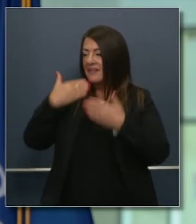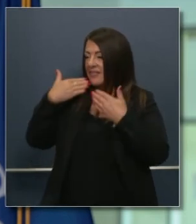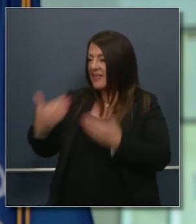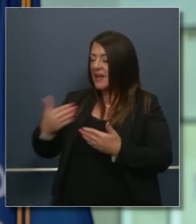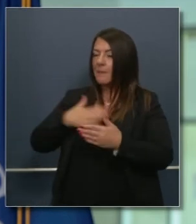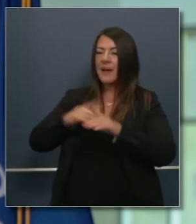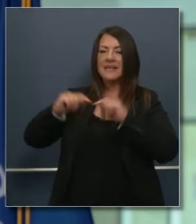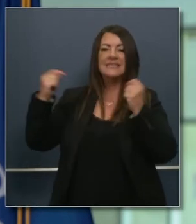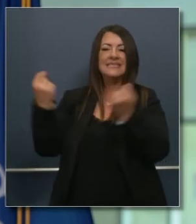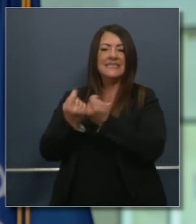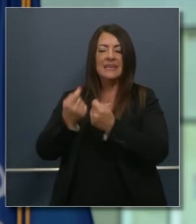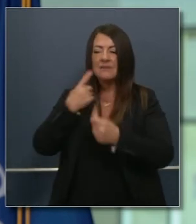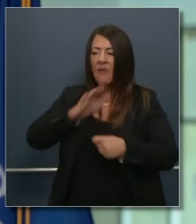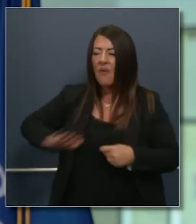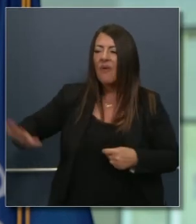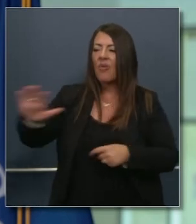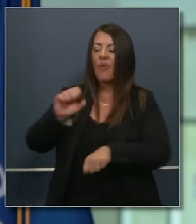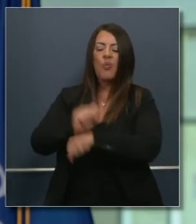agradecer a mi equipo